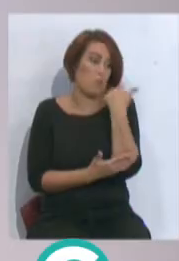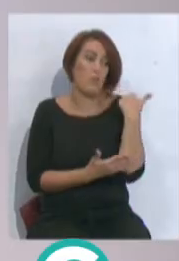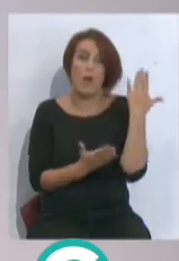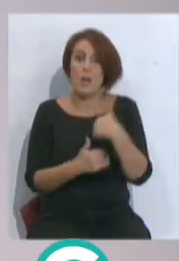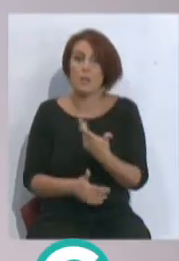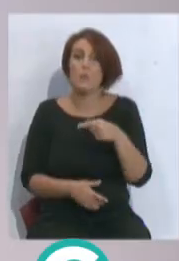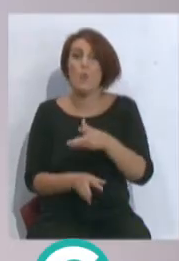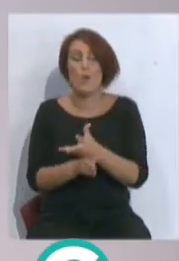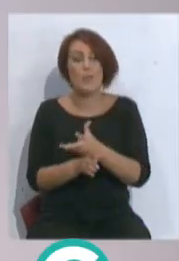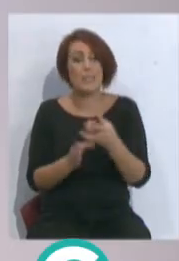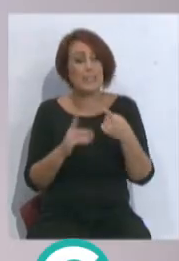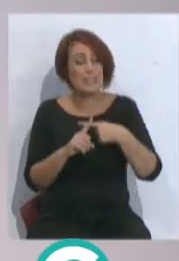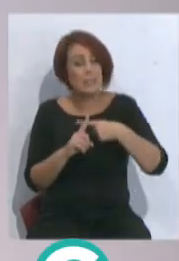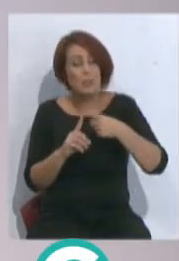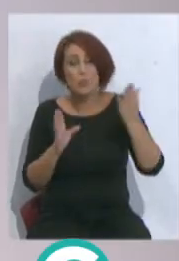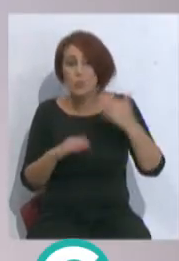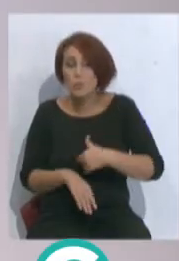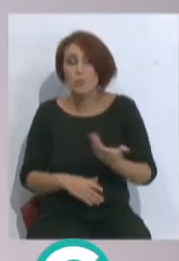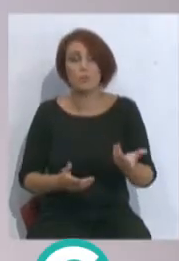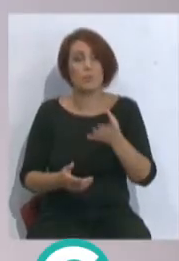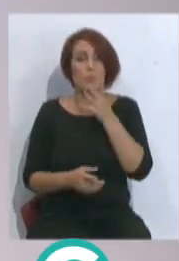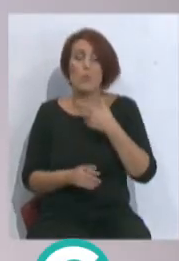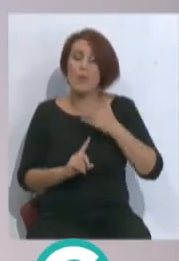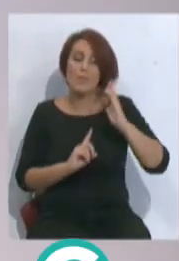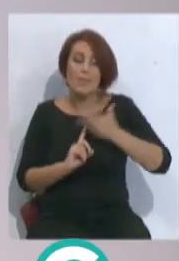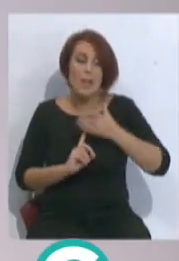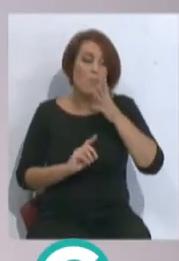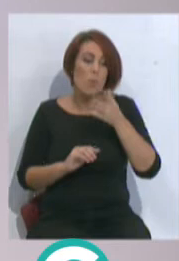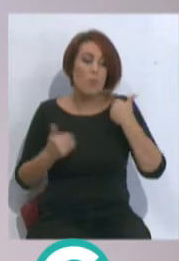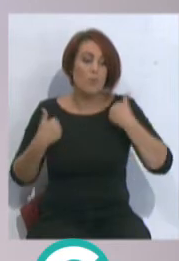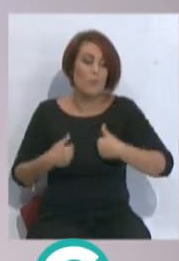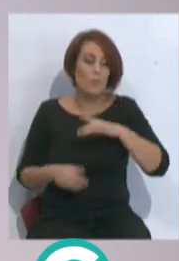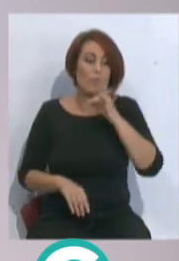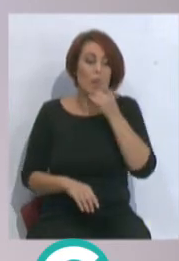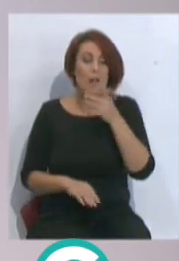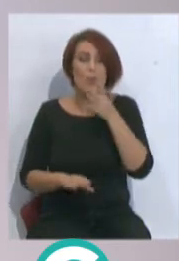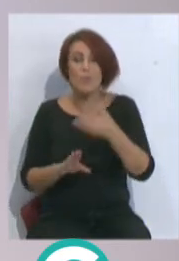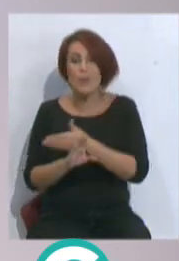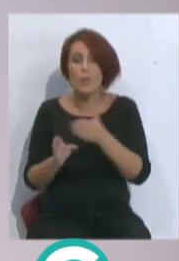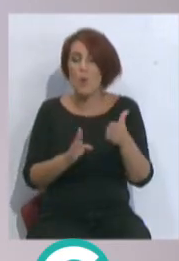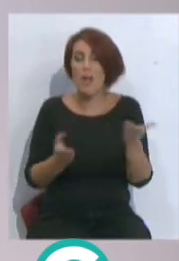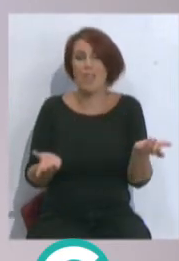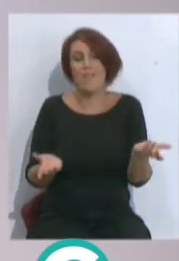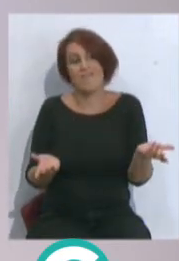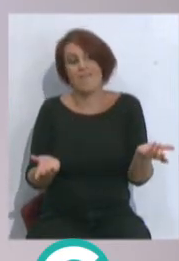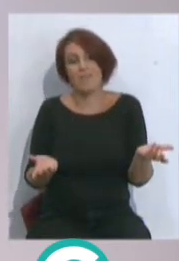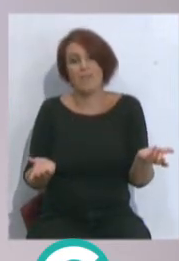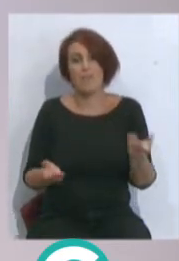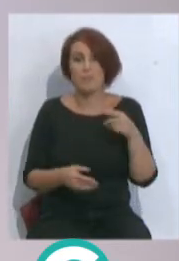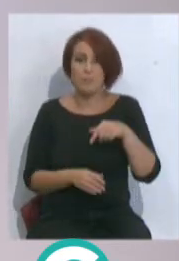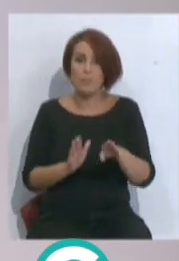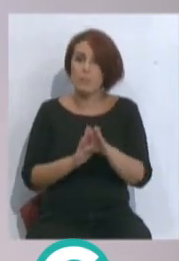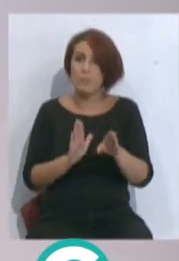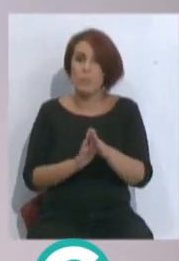es que todavía esos jugadores no están a su Ya, eso hay no en tuyo. Por lesiones. Por mala forma, por cada temporada de esta... Pero claro, y